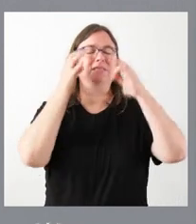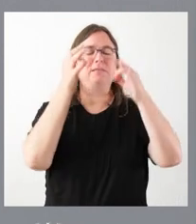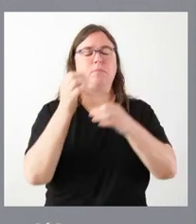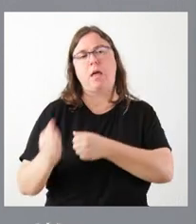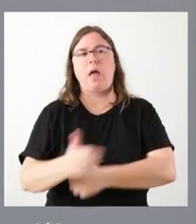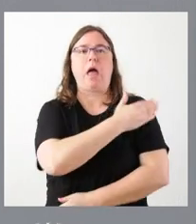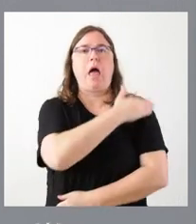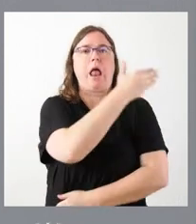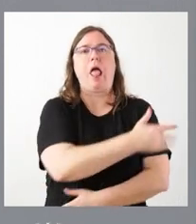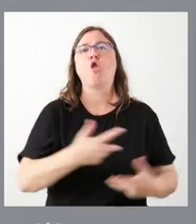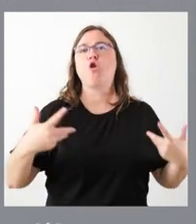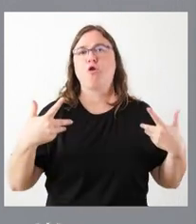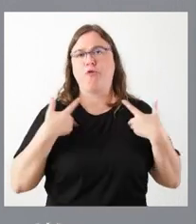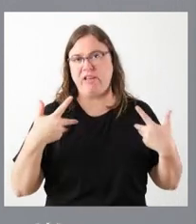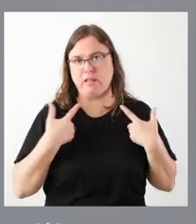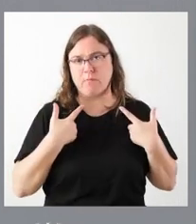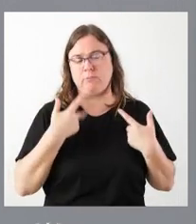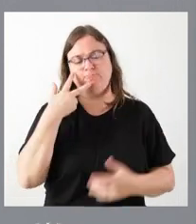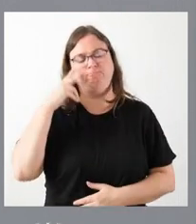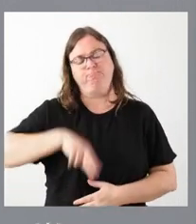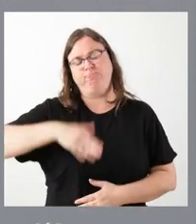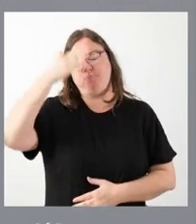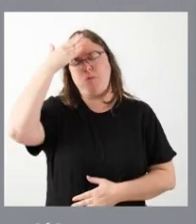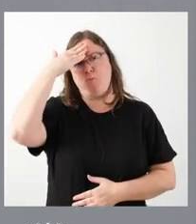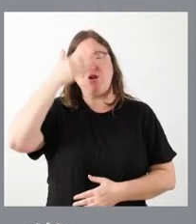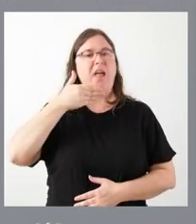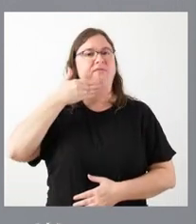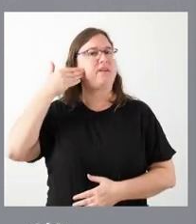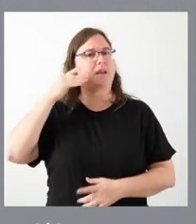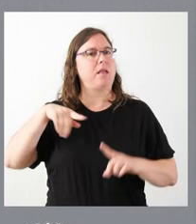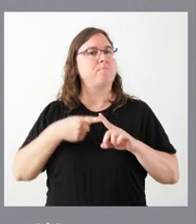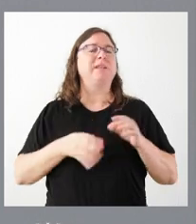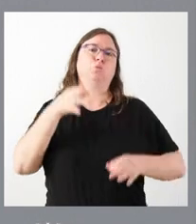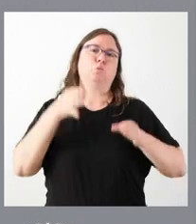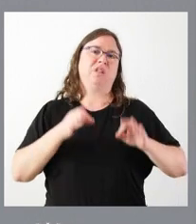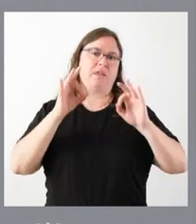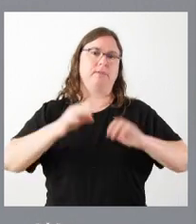y, junto con las víctimas, reconociendo la memoria, la dignidad y la justicia.